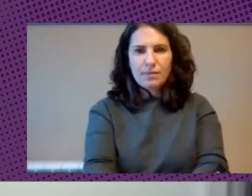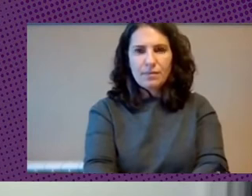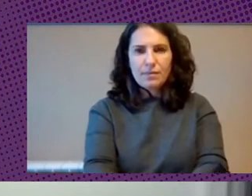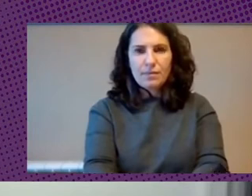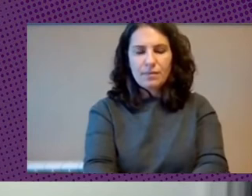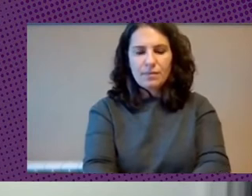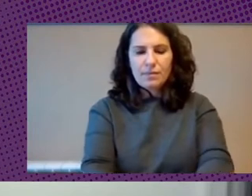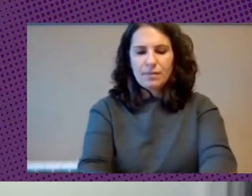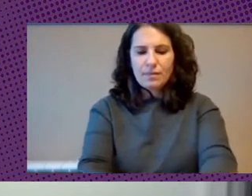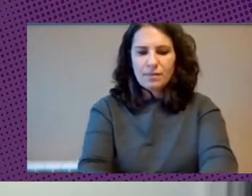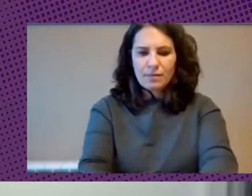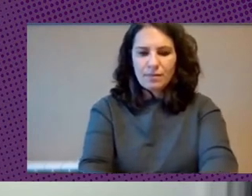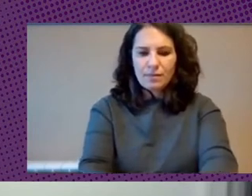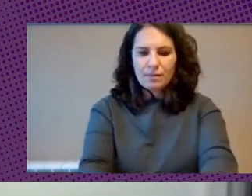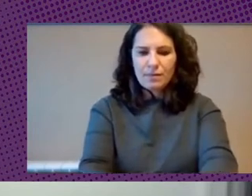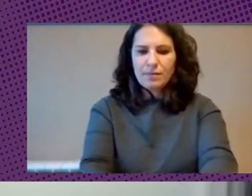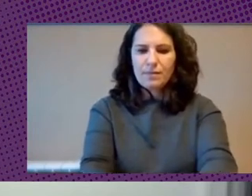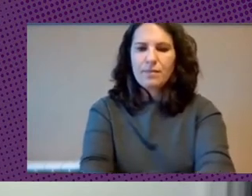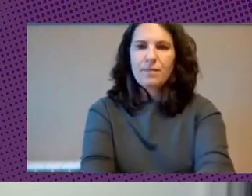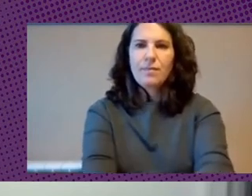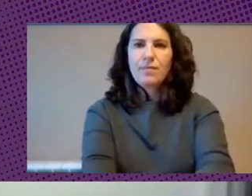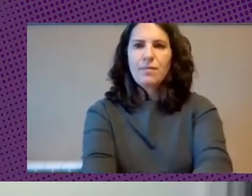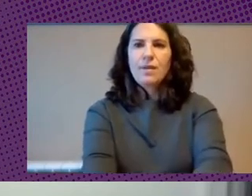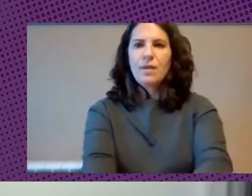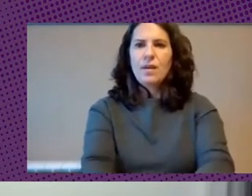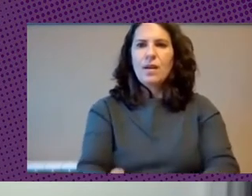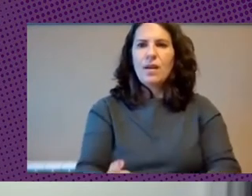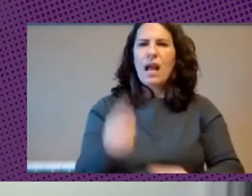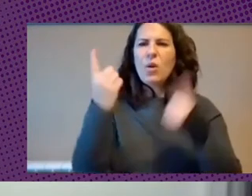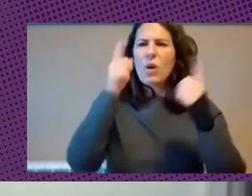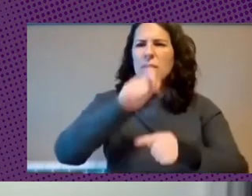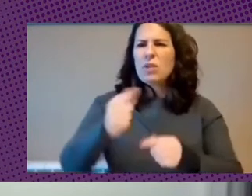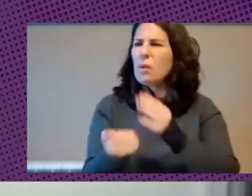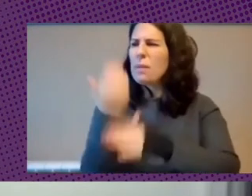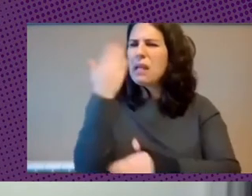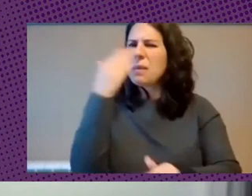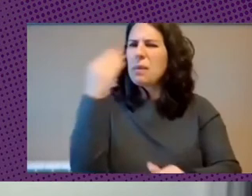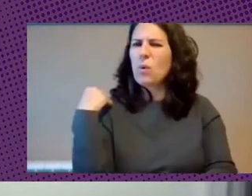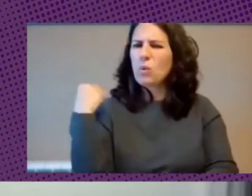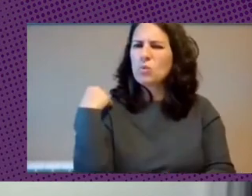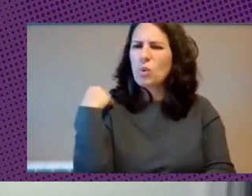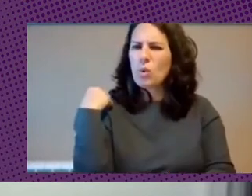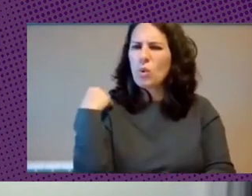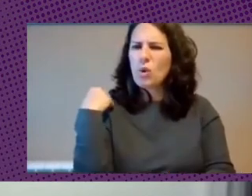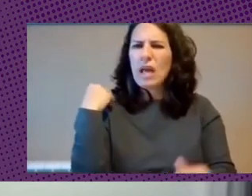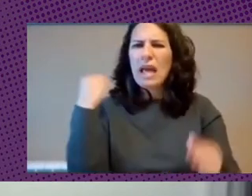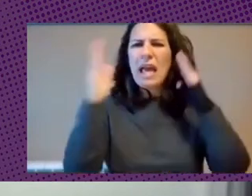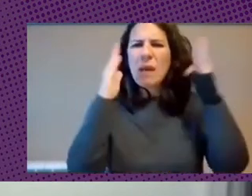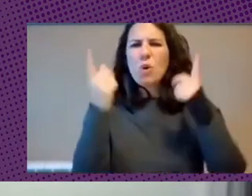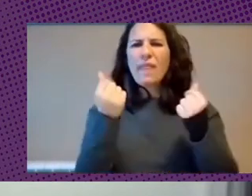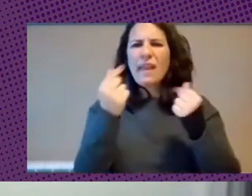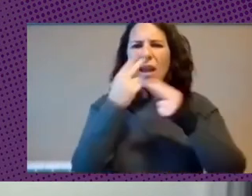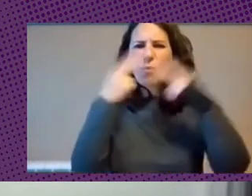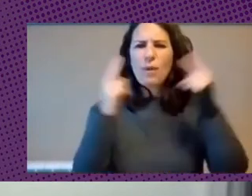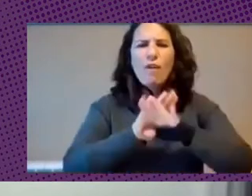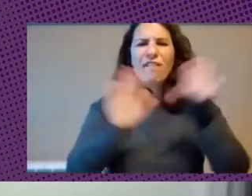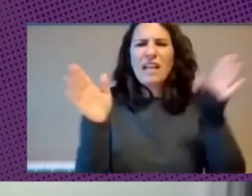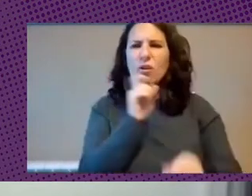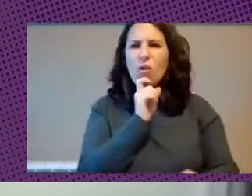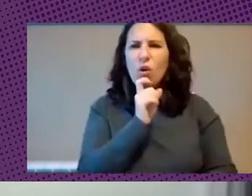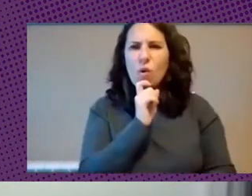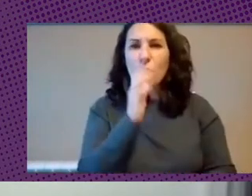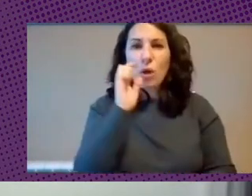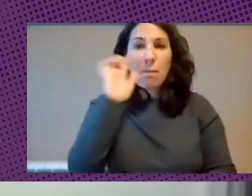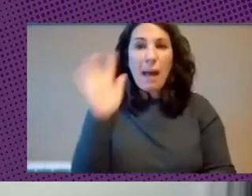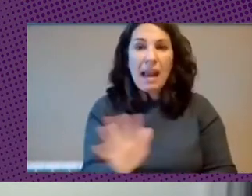Entonces, alguien me preguntó hoy en la mañana cómo se va a terminar la época del dinero público, porque parece que en